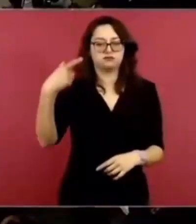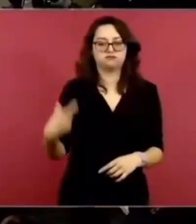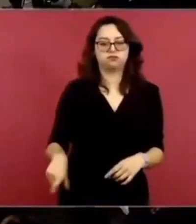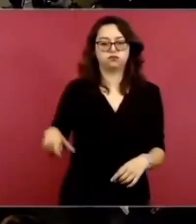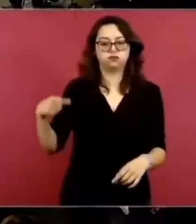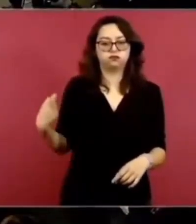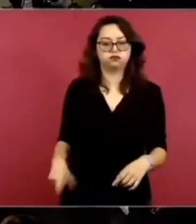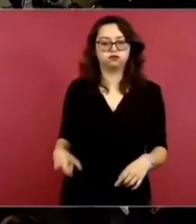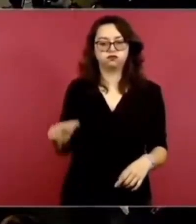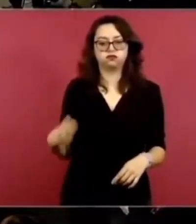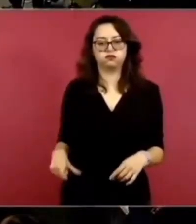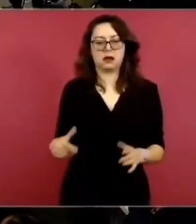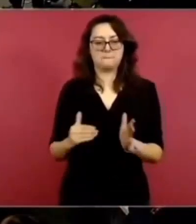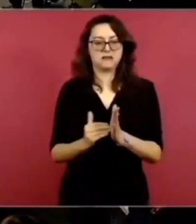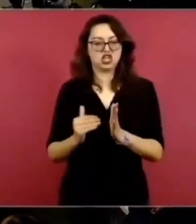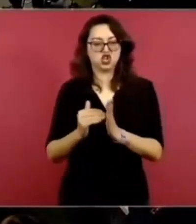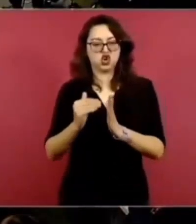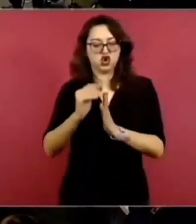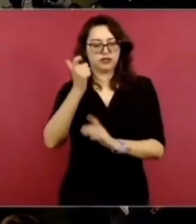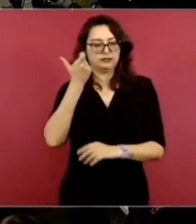de los más ricos de México